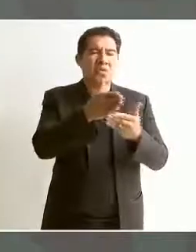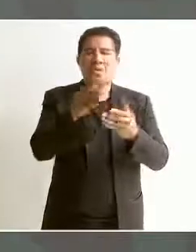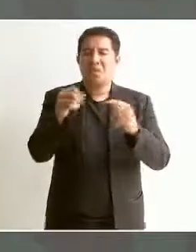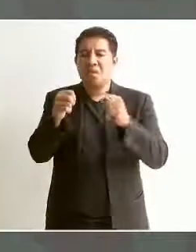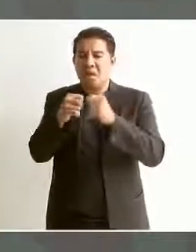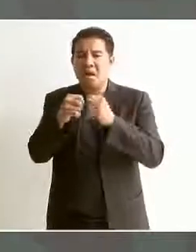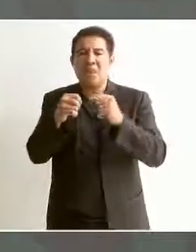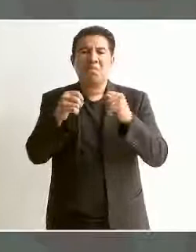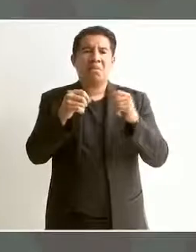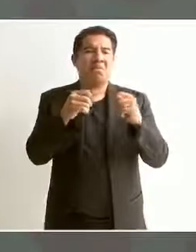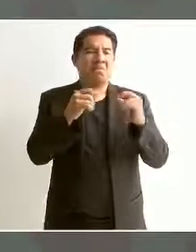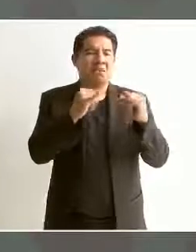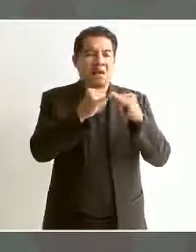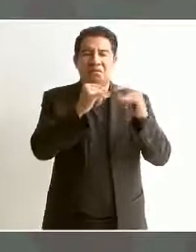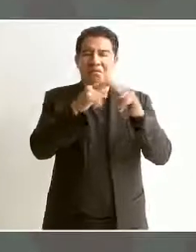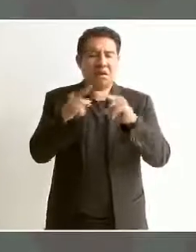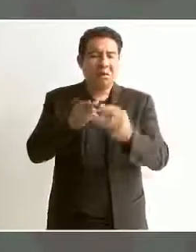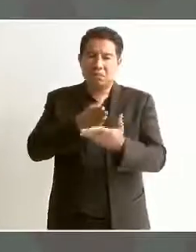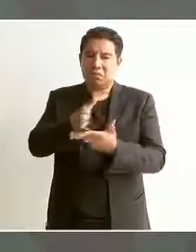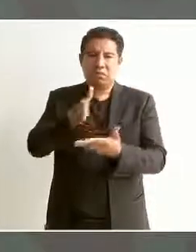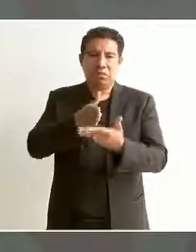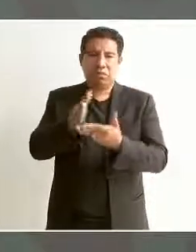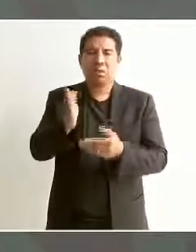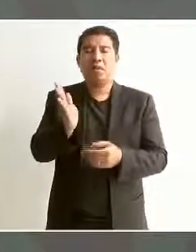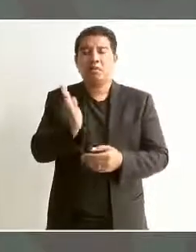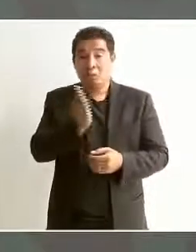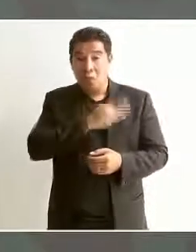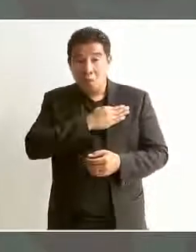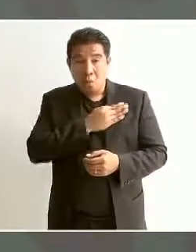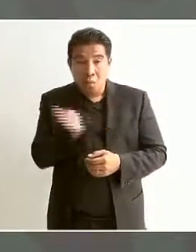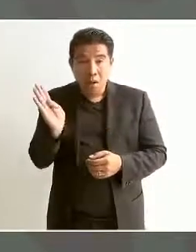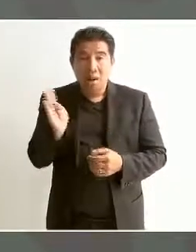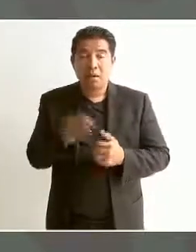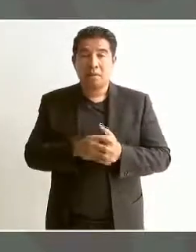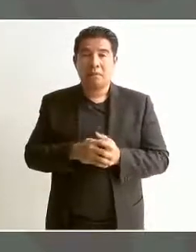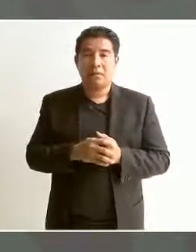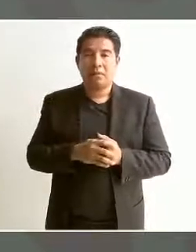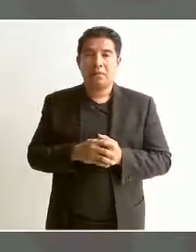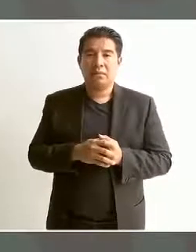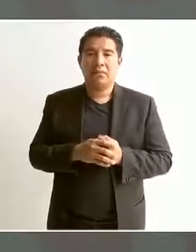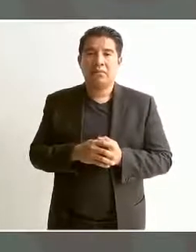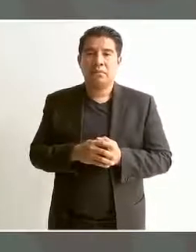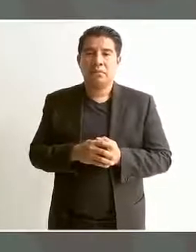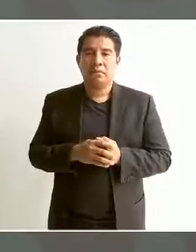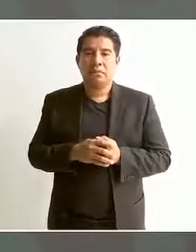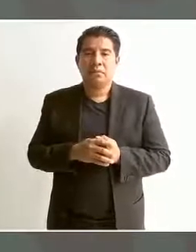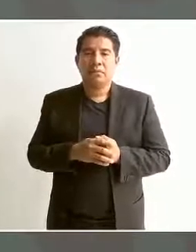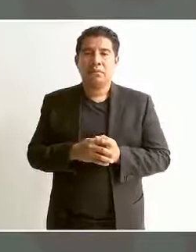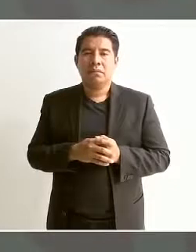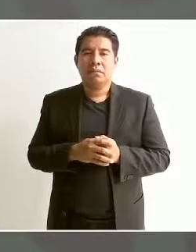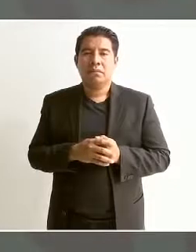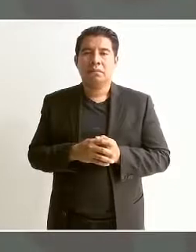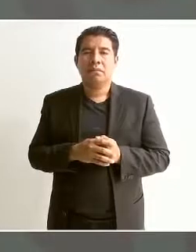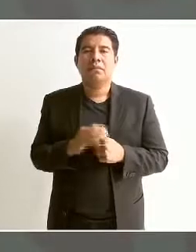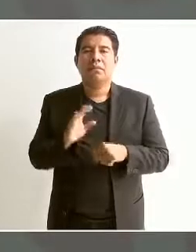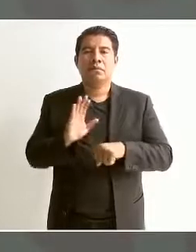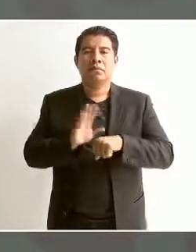eso es bueno porque eso tiene que ver con